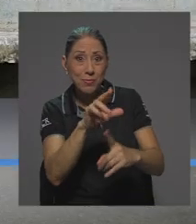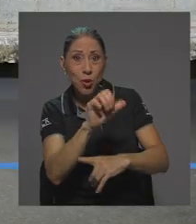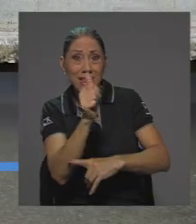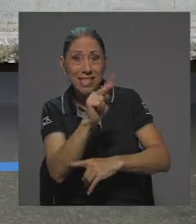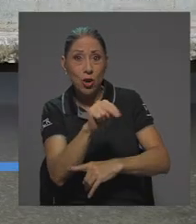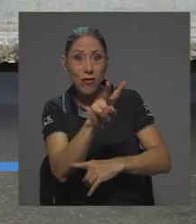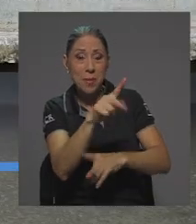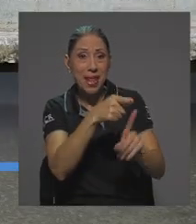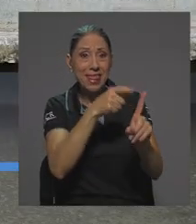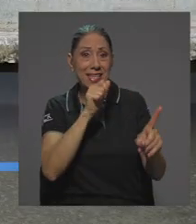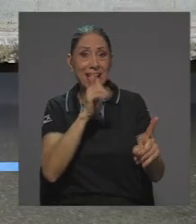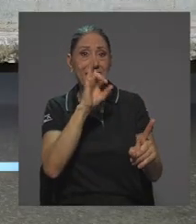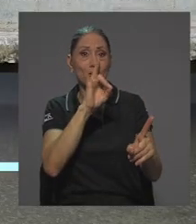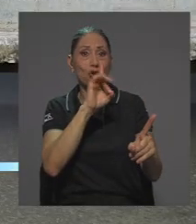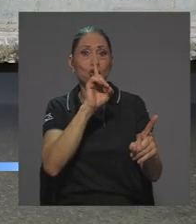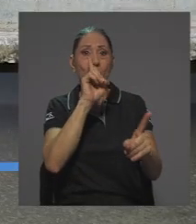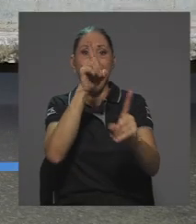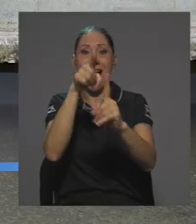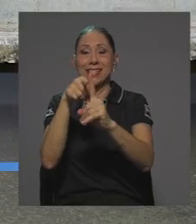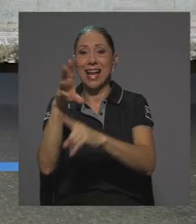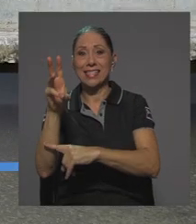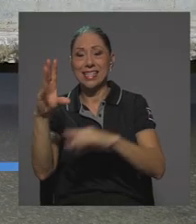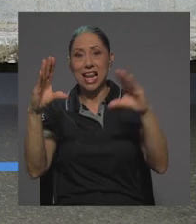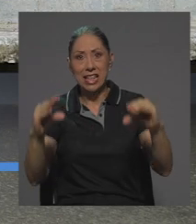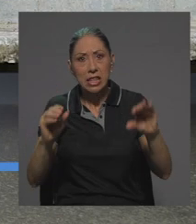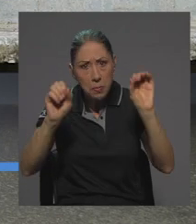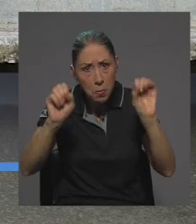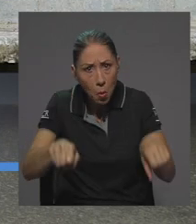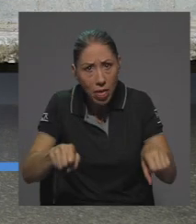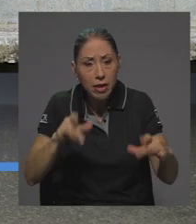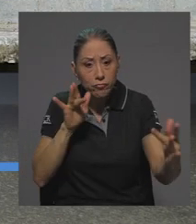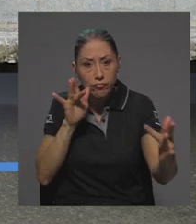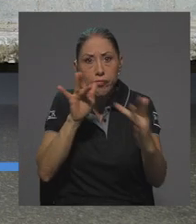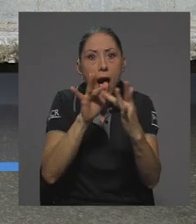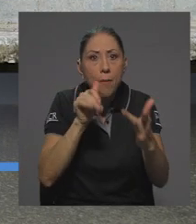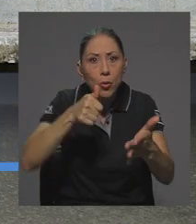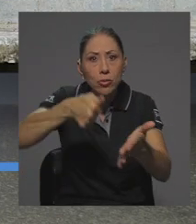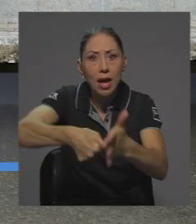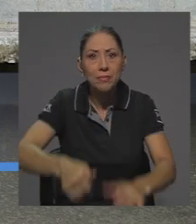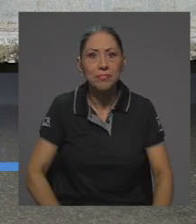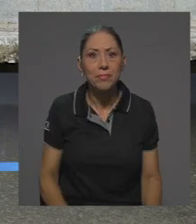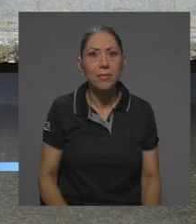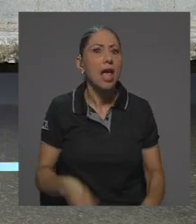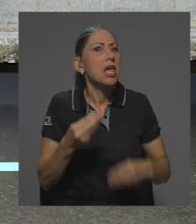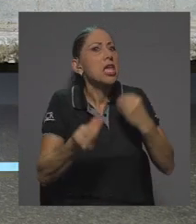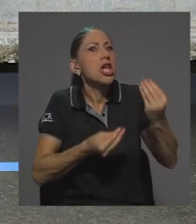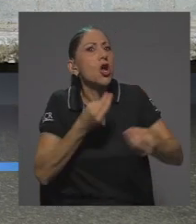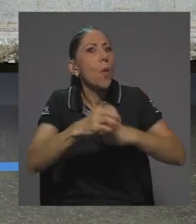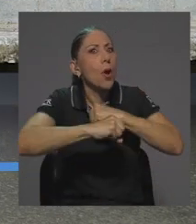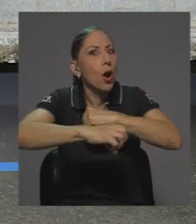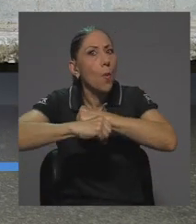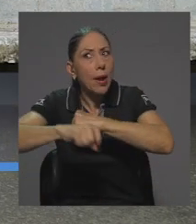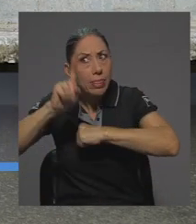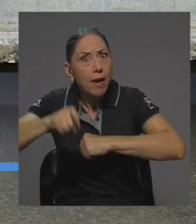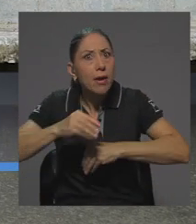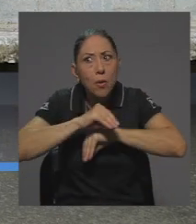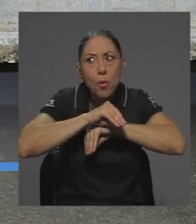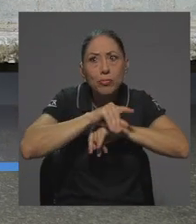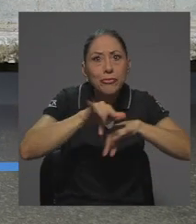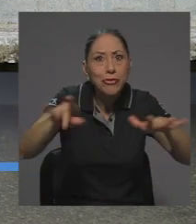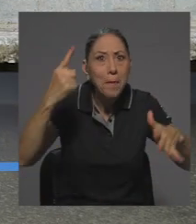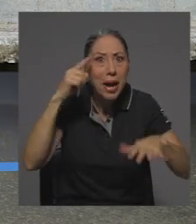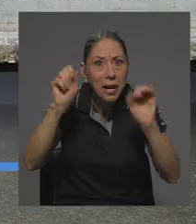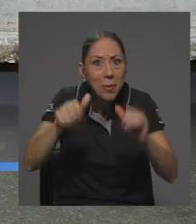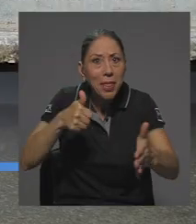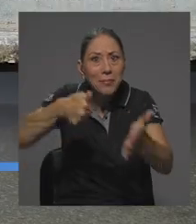mañana hasta las 6 de la tarde tienen la oportunidad de emitir su voto. ¿Y cómo estamos con la propaganda? O sea, hay que hacer un poco ruido para poder ser electo.